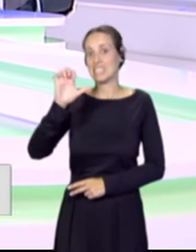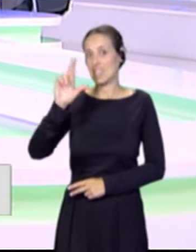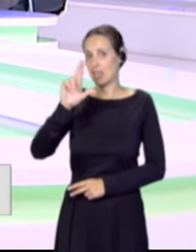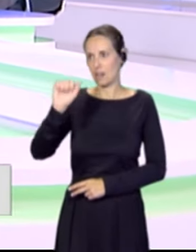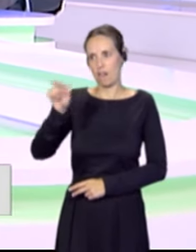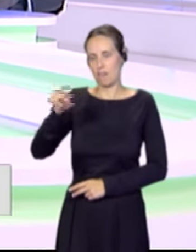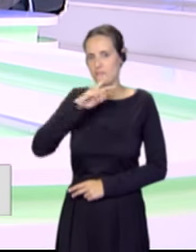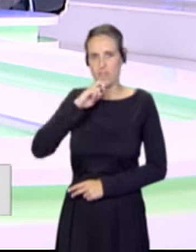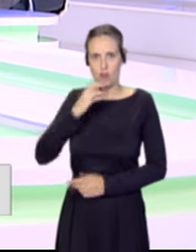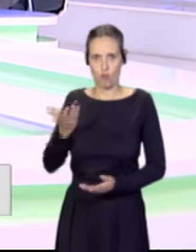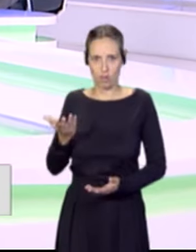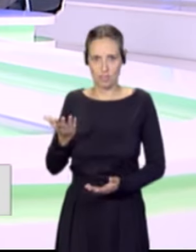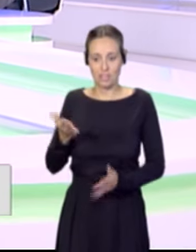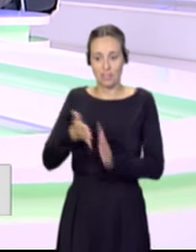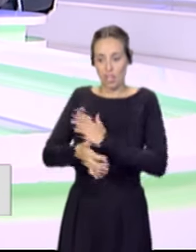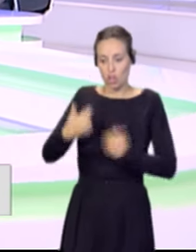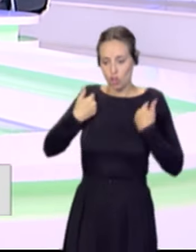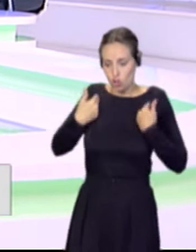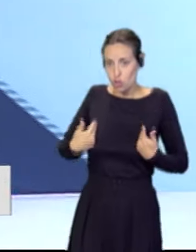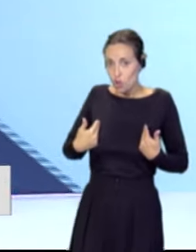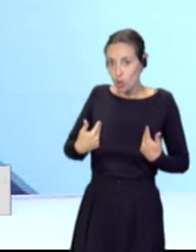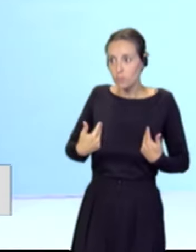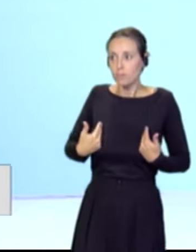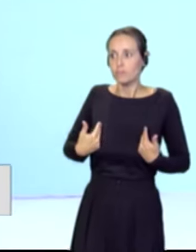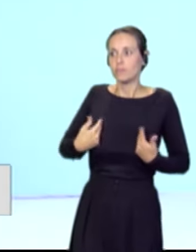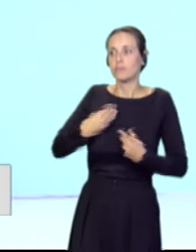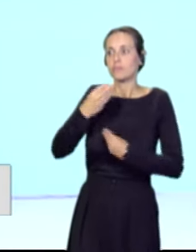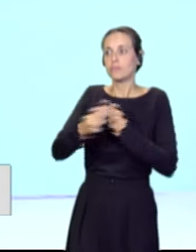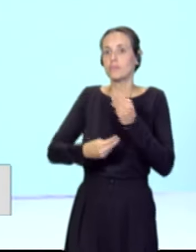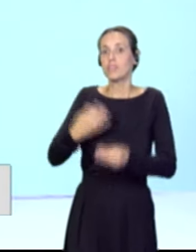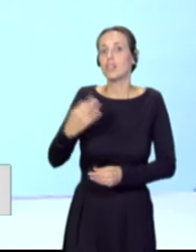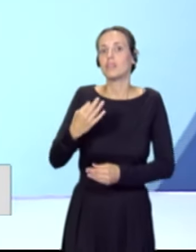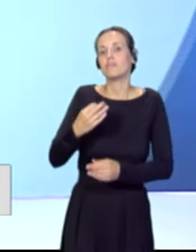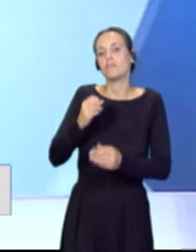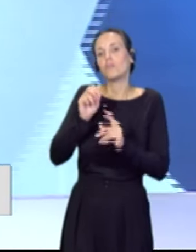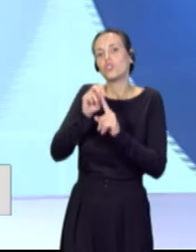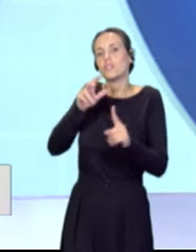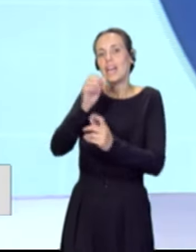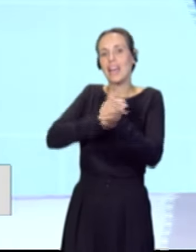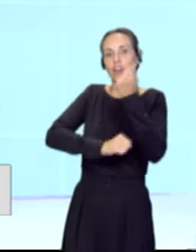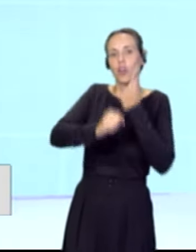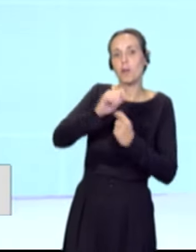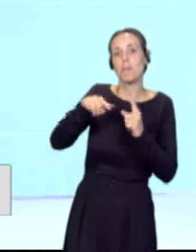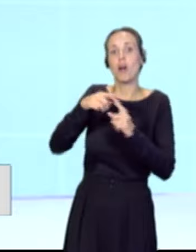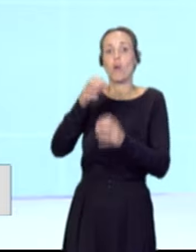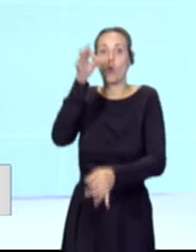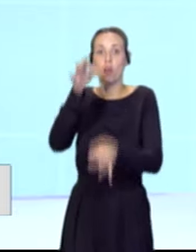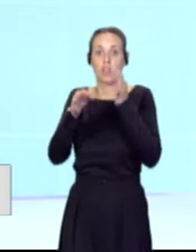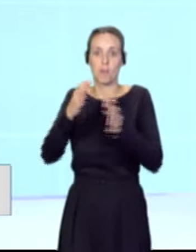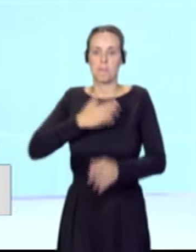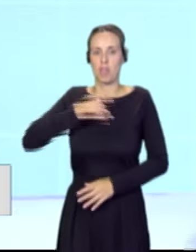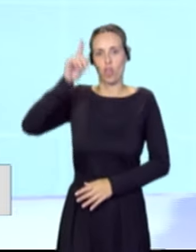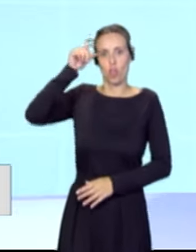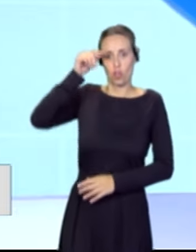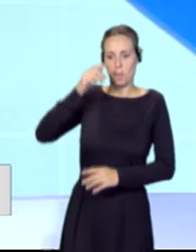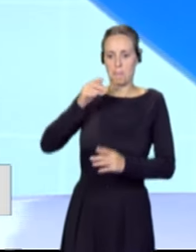papel se restringe a desarrollar la parte económica y jurídica, pues mi doctorado y mi línea de investigación es la